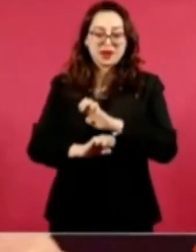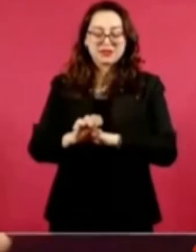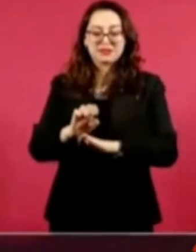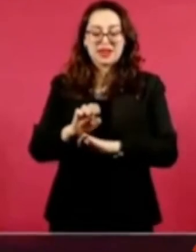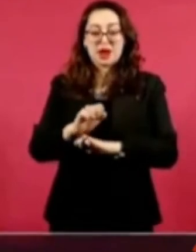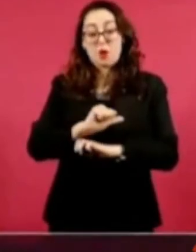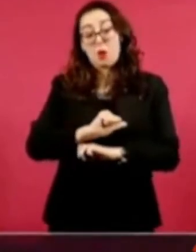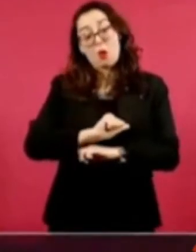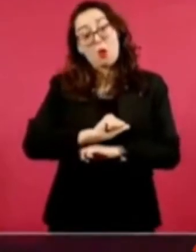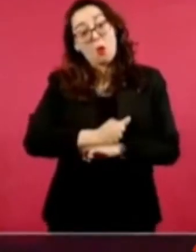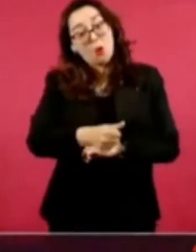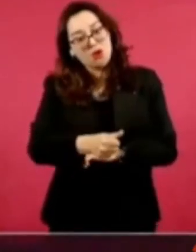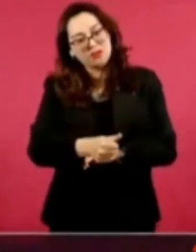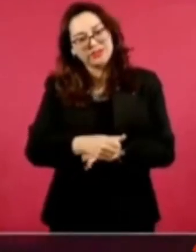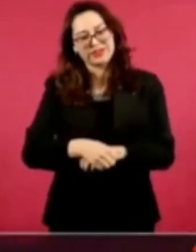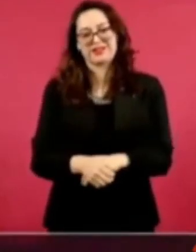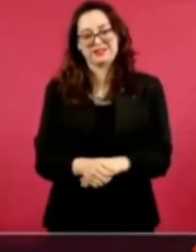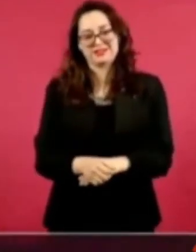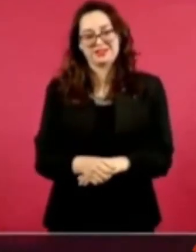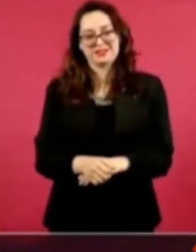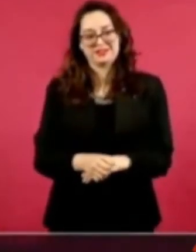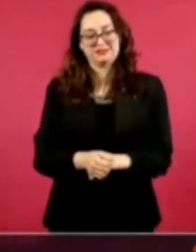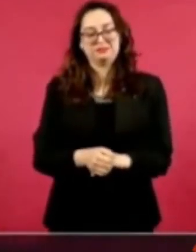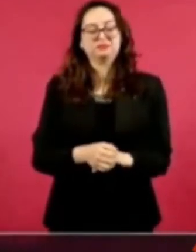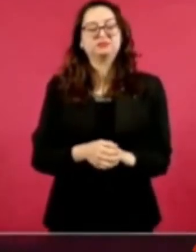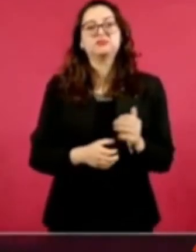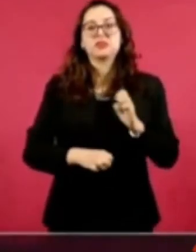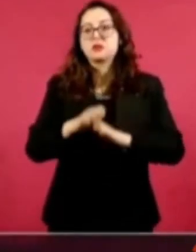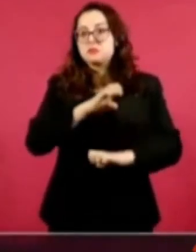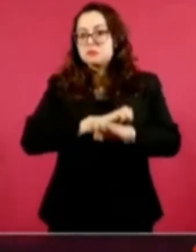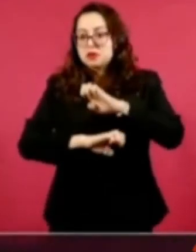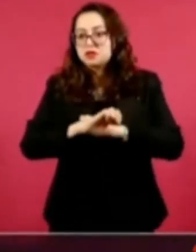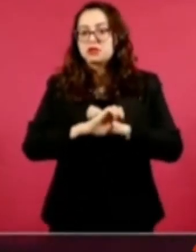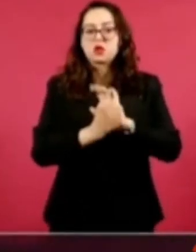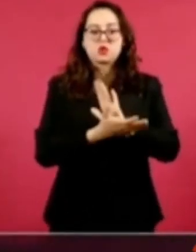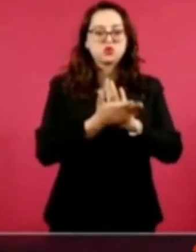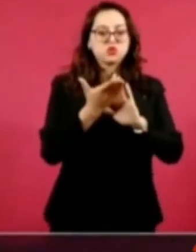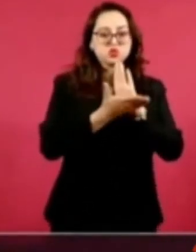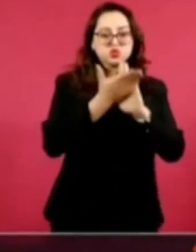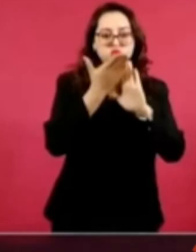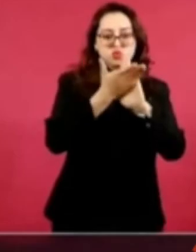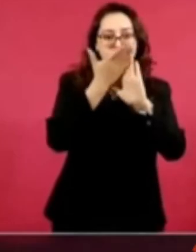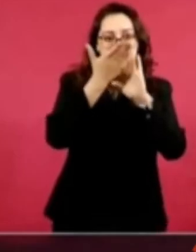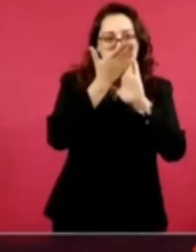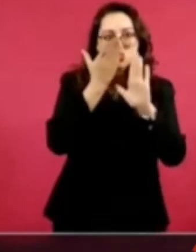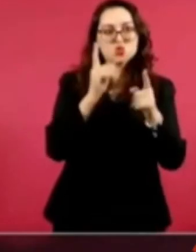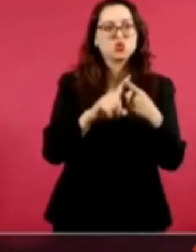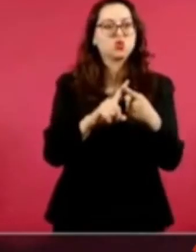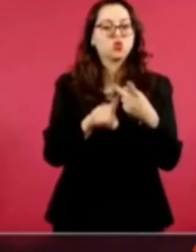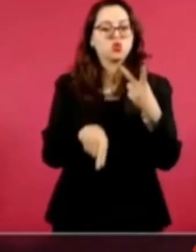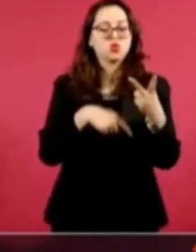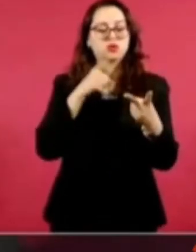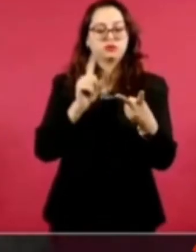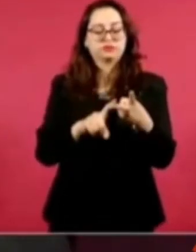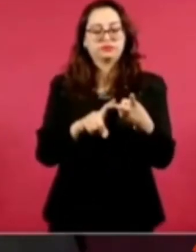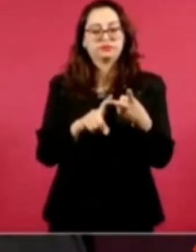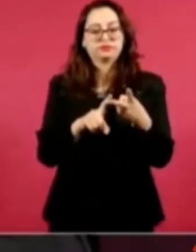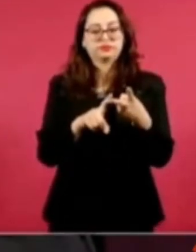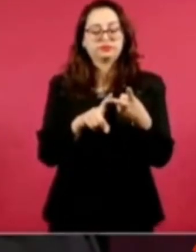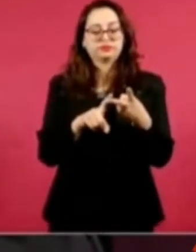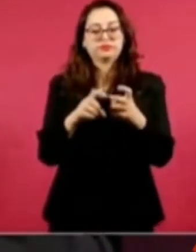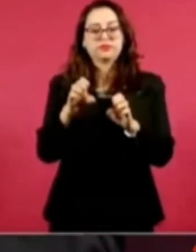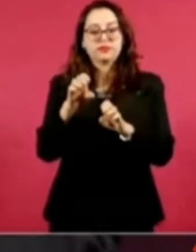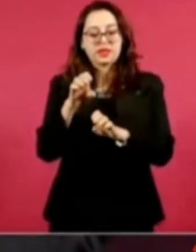tienen empresas que se dedican o se